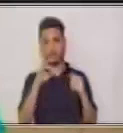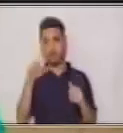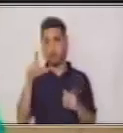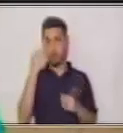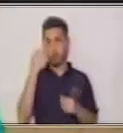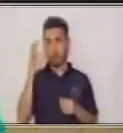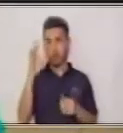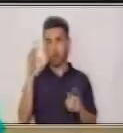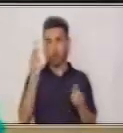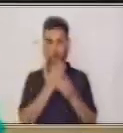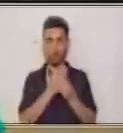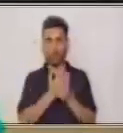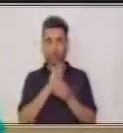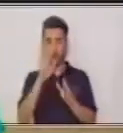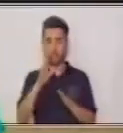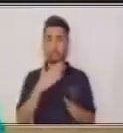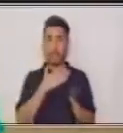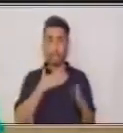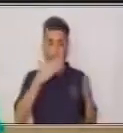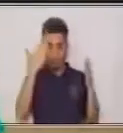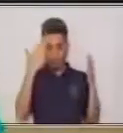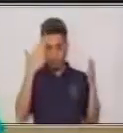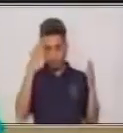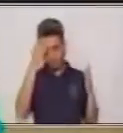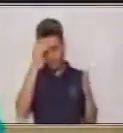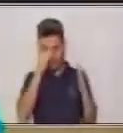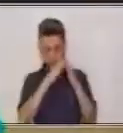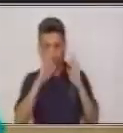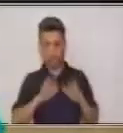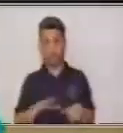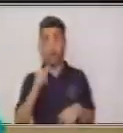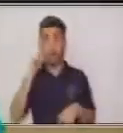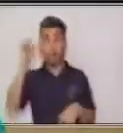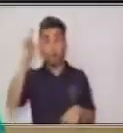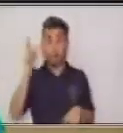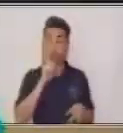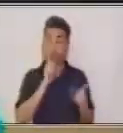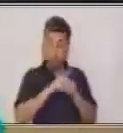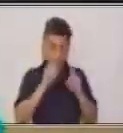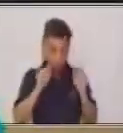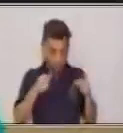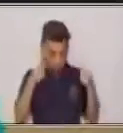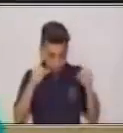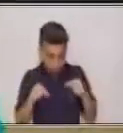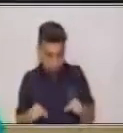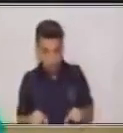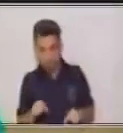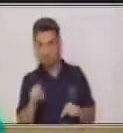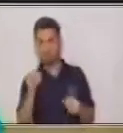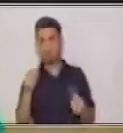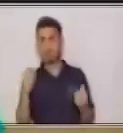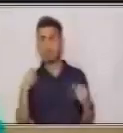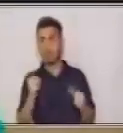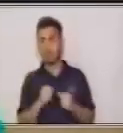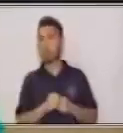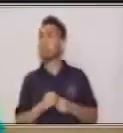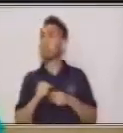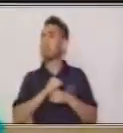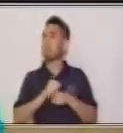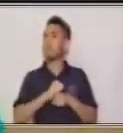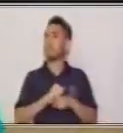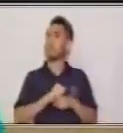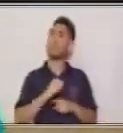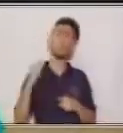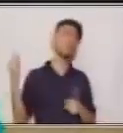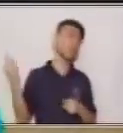Y que un adulto en casa te revise lo que estás trabajando. Así es, recuerda que debes de poner en práctica todos los